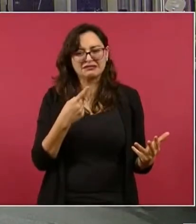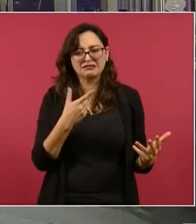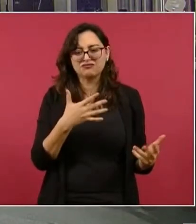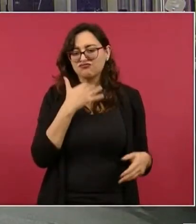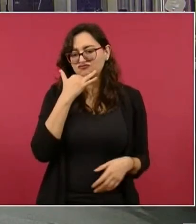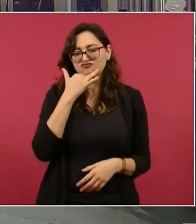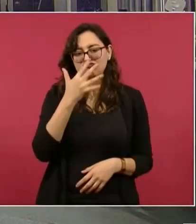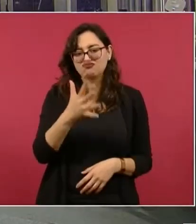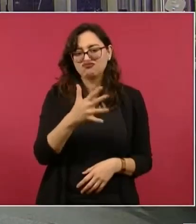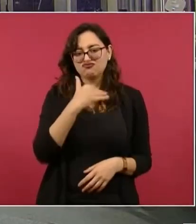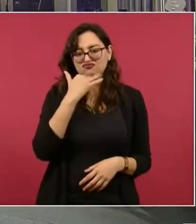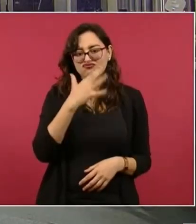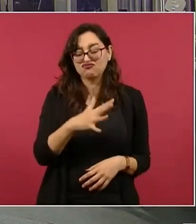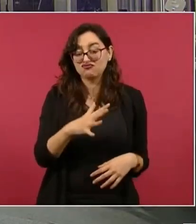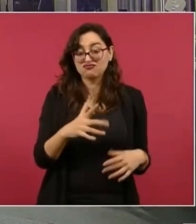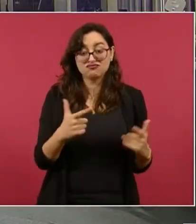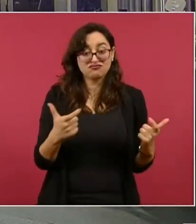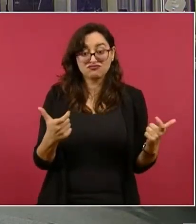es dinero